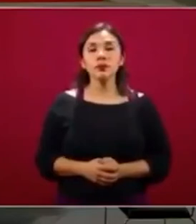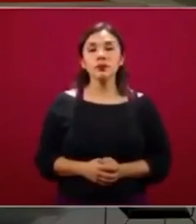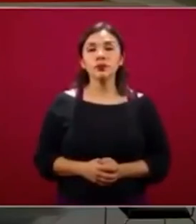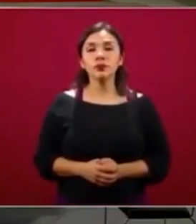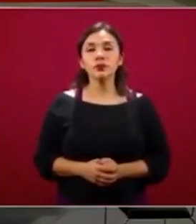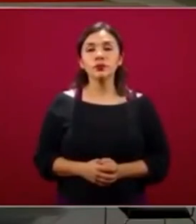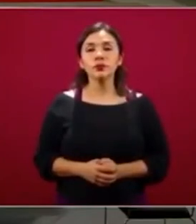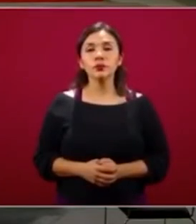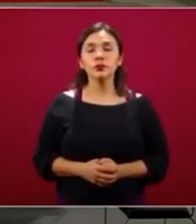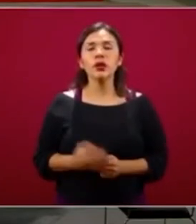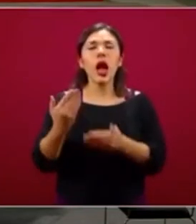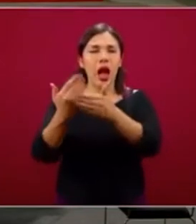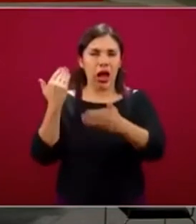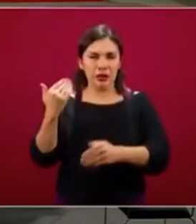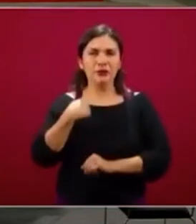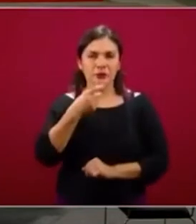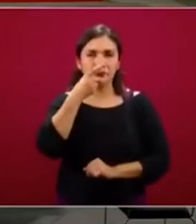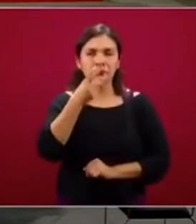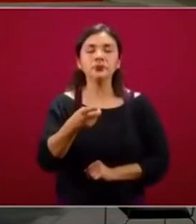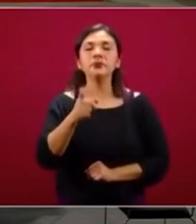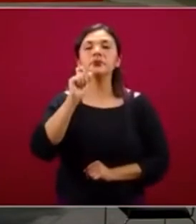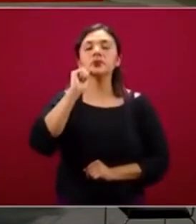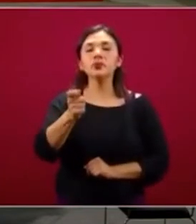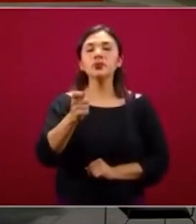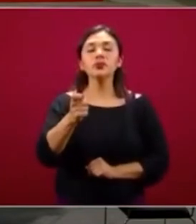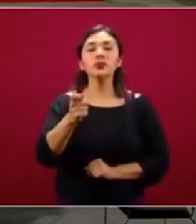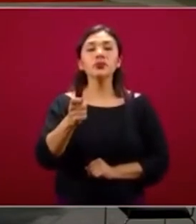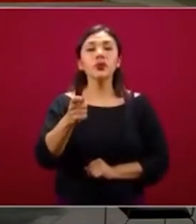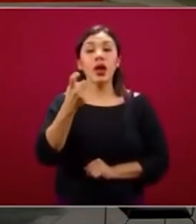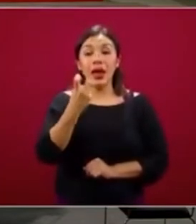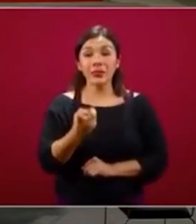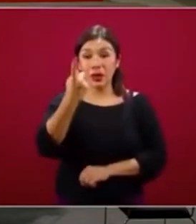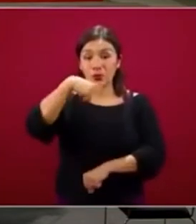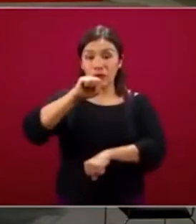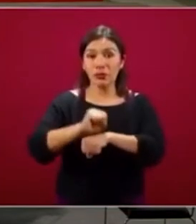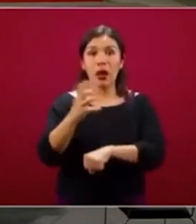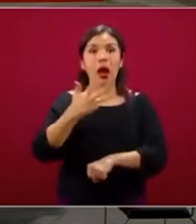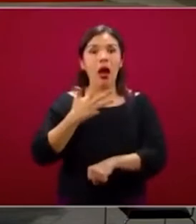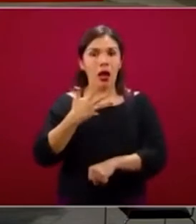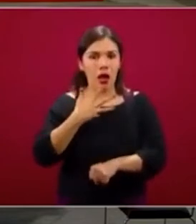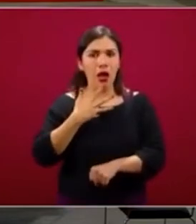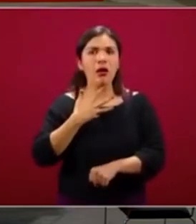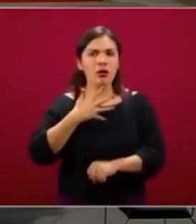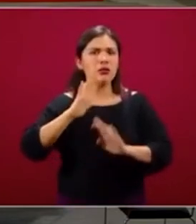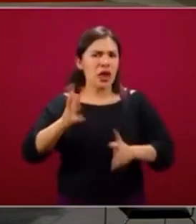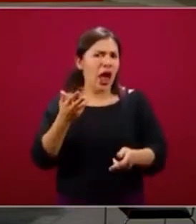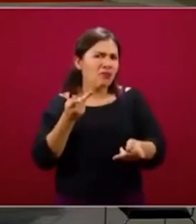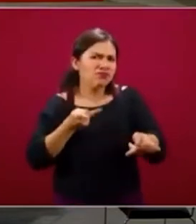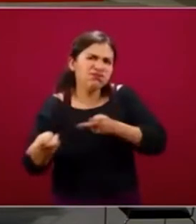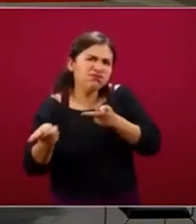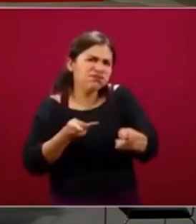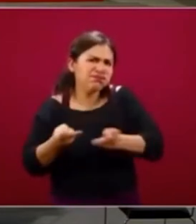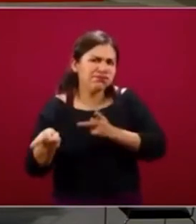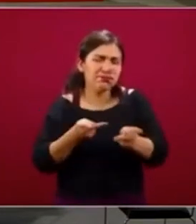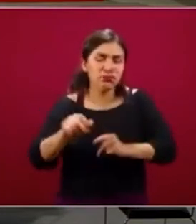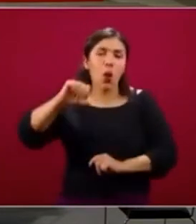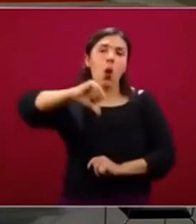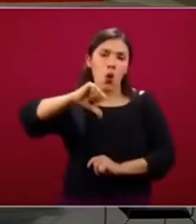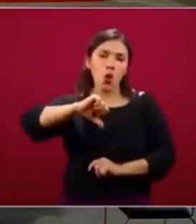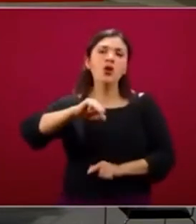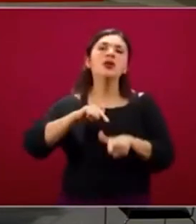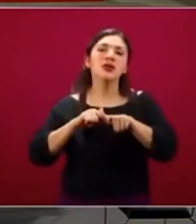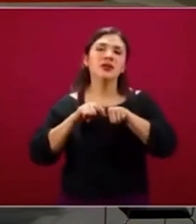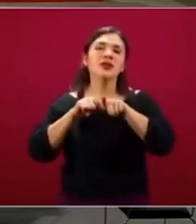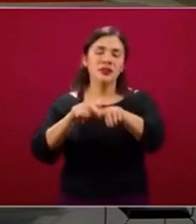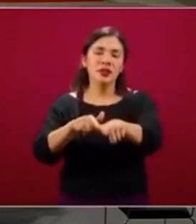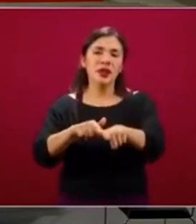Como ya habíamos comentado, toda esta semana teníamos ya puesta toda la logística, entonces hoy seguimos